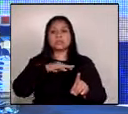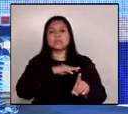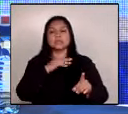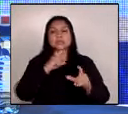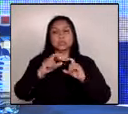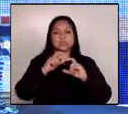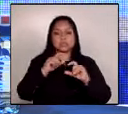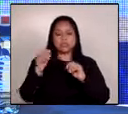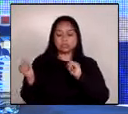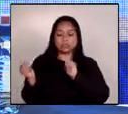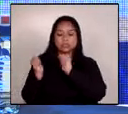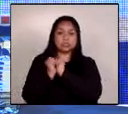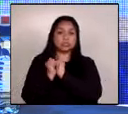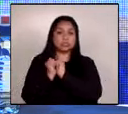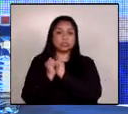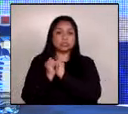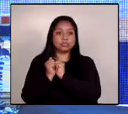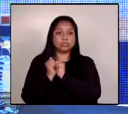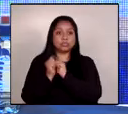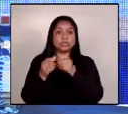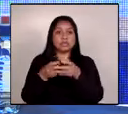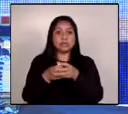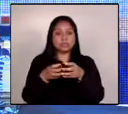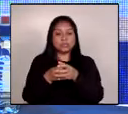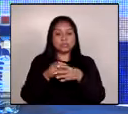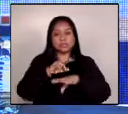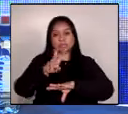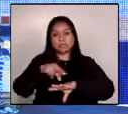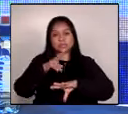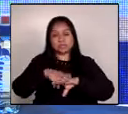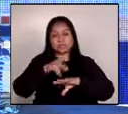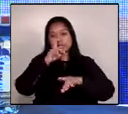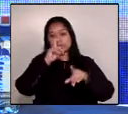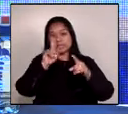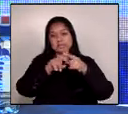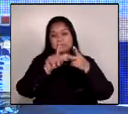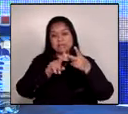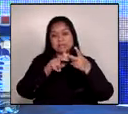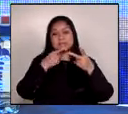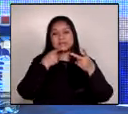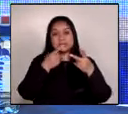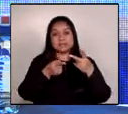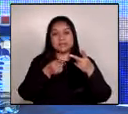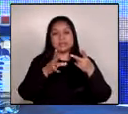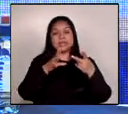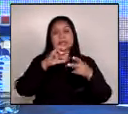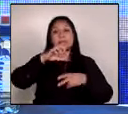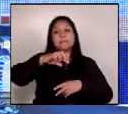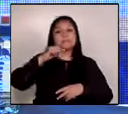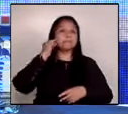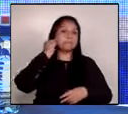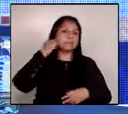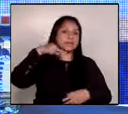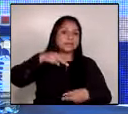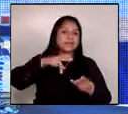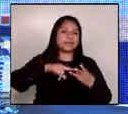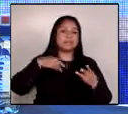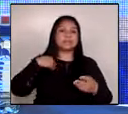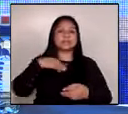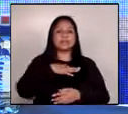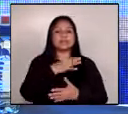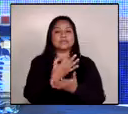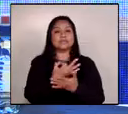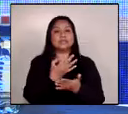acompañada por la comisión nacional y también por la pgn ministerio de finanzas